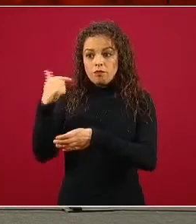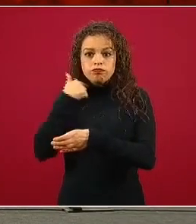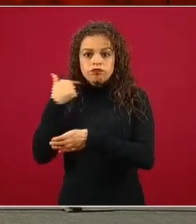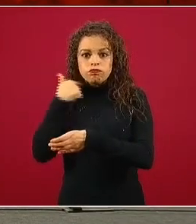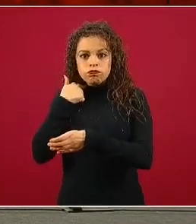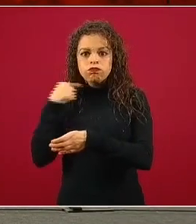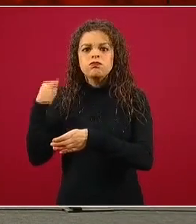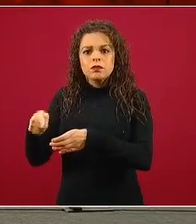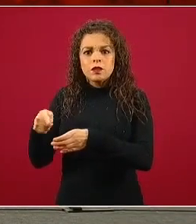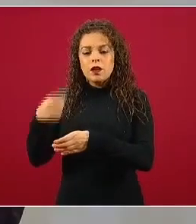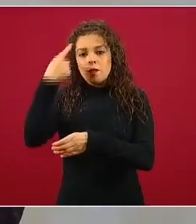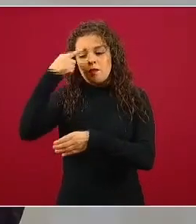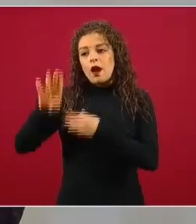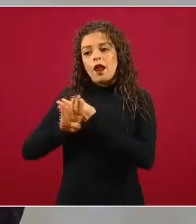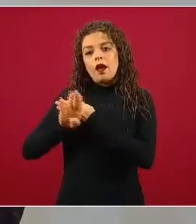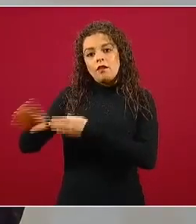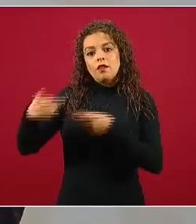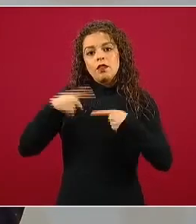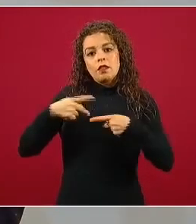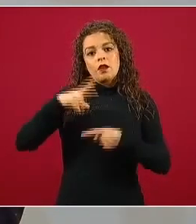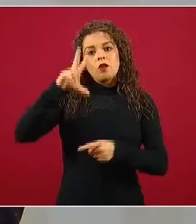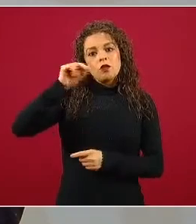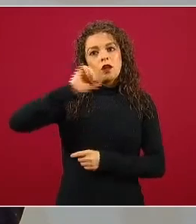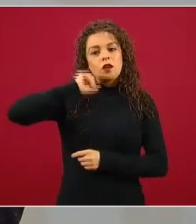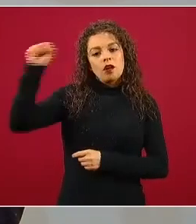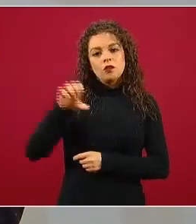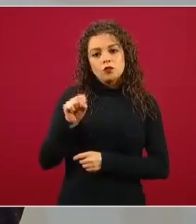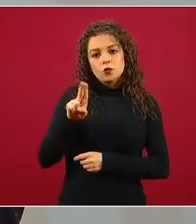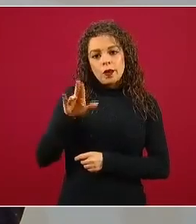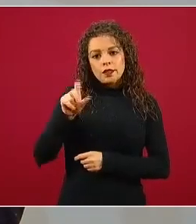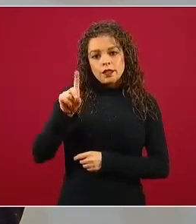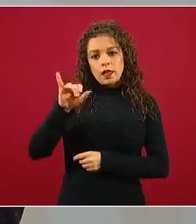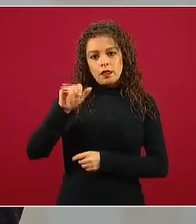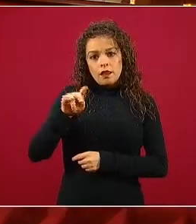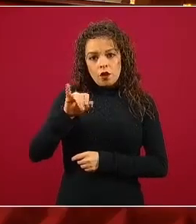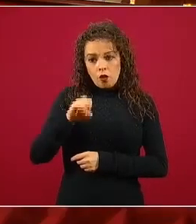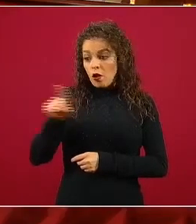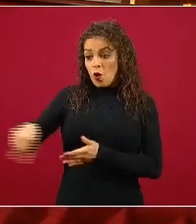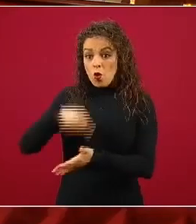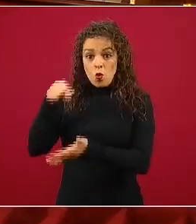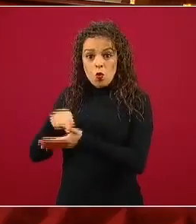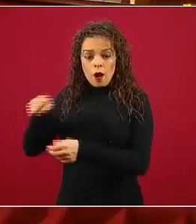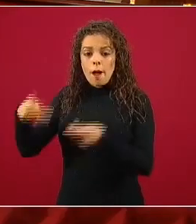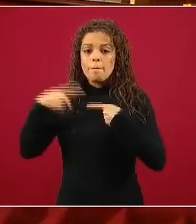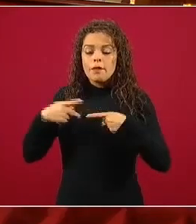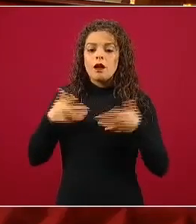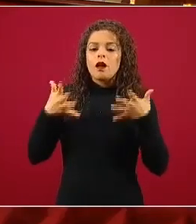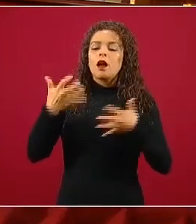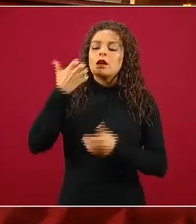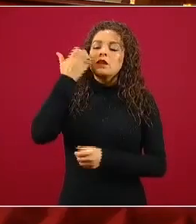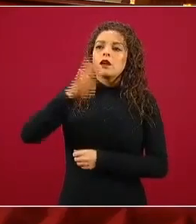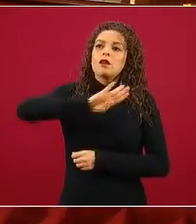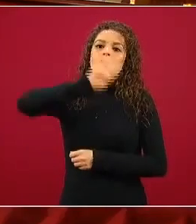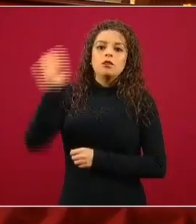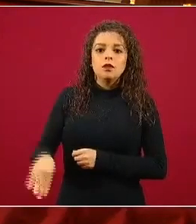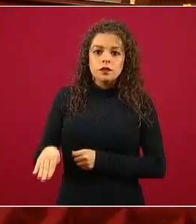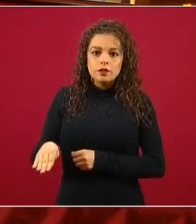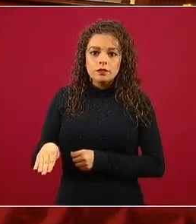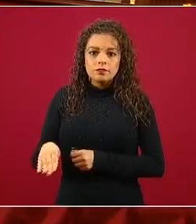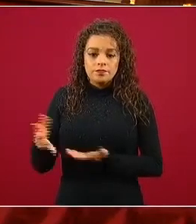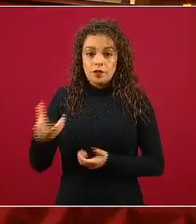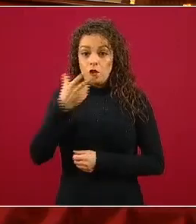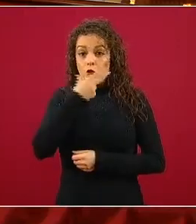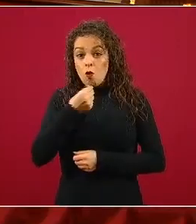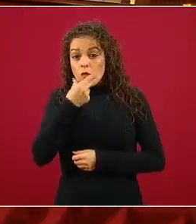lugar en donde lo único que esperaba la gente era la muerte. Y a través de este libro, a través de esta idea que se llama El hombre en busca del sentido,